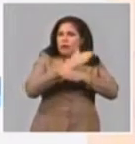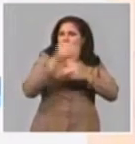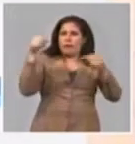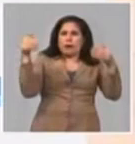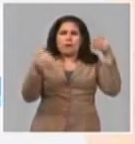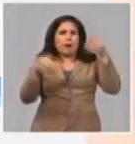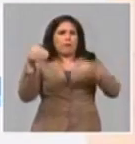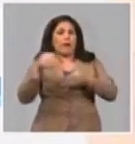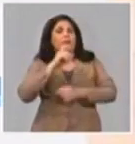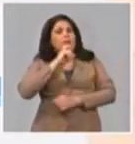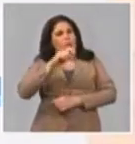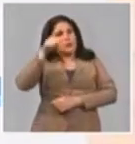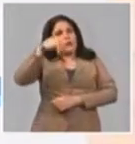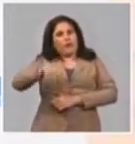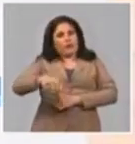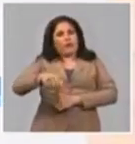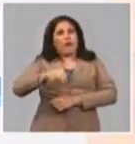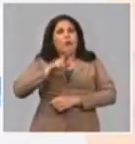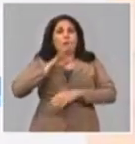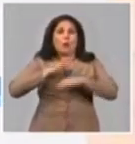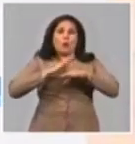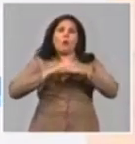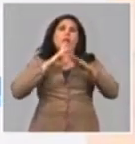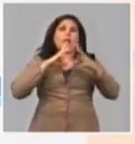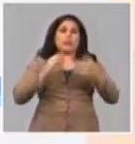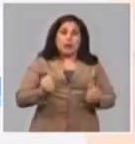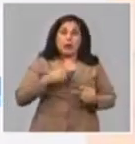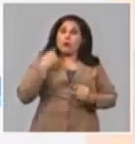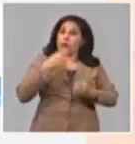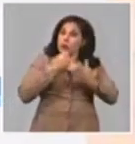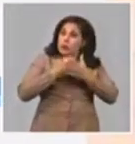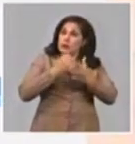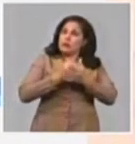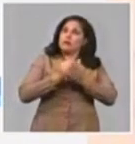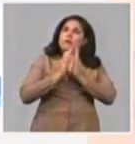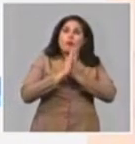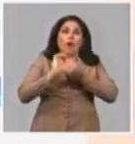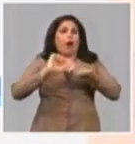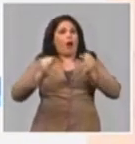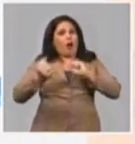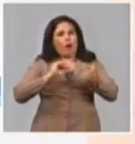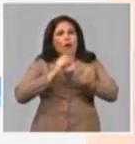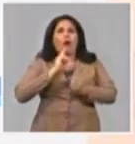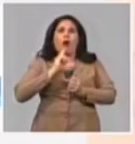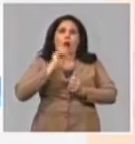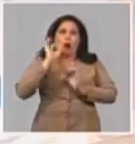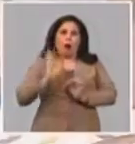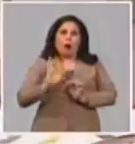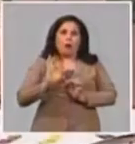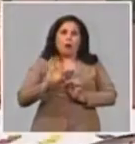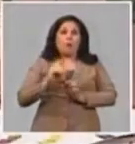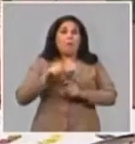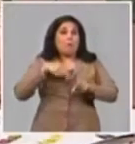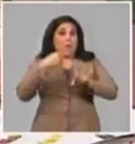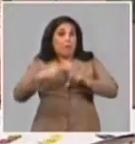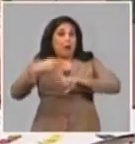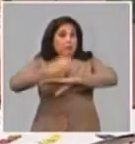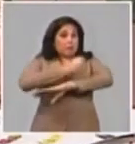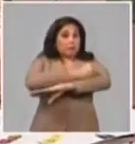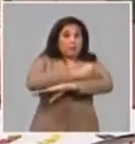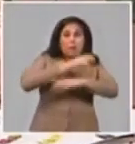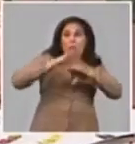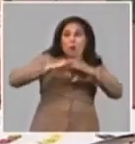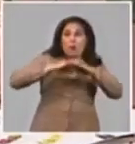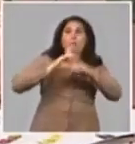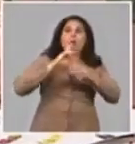principales dificultades que hoy tenemos y en las cuales debemos seguir insistiendo. Y adicional a esto, que se le tira agua en pipa por sequía,